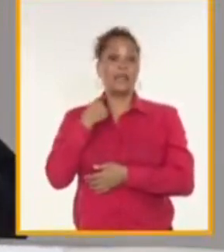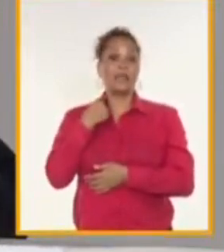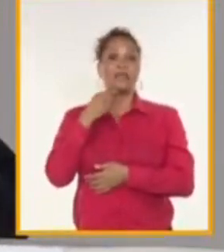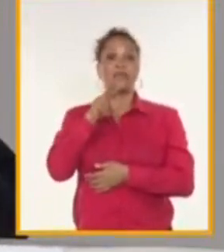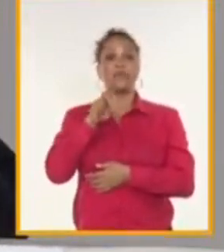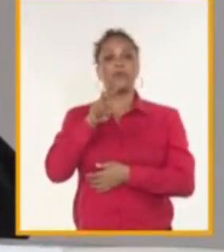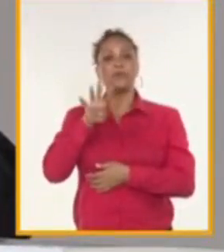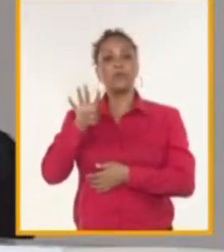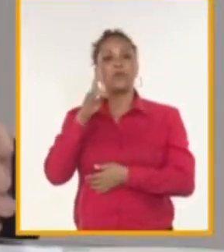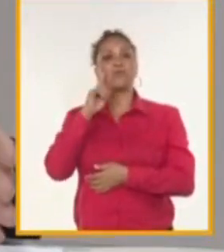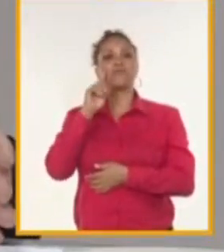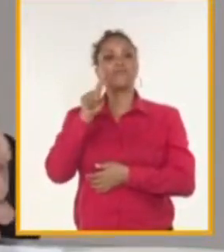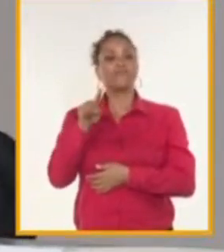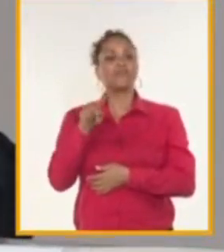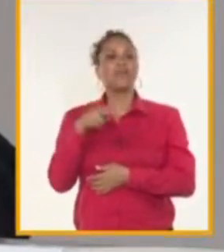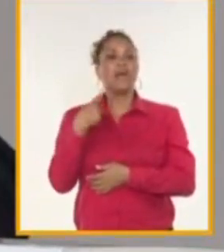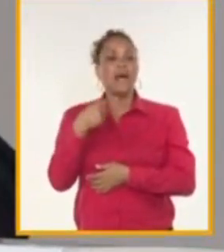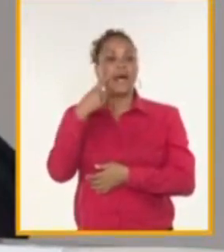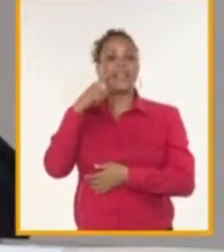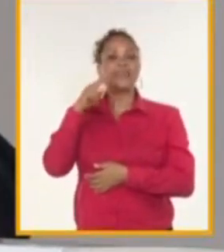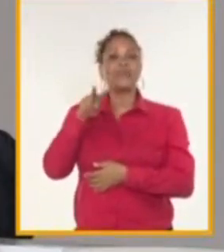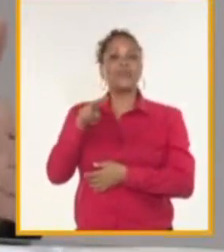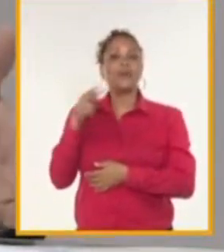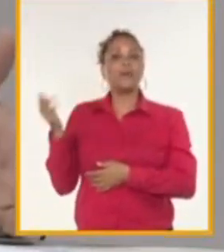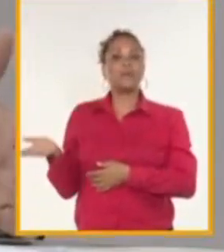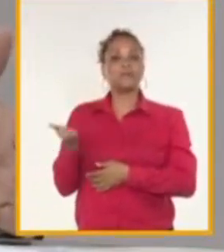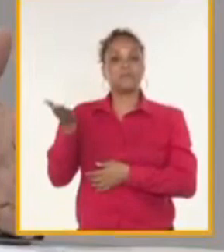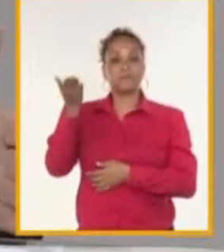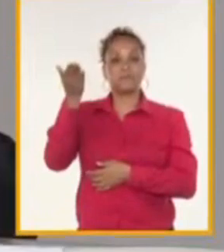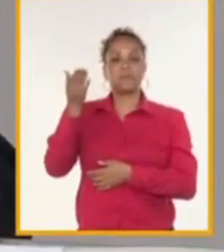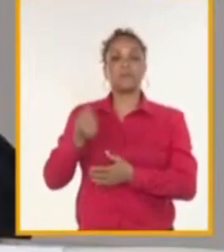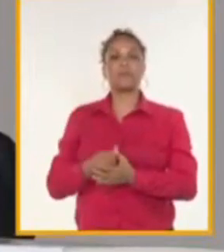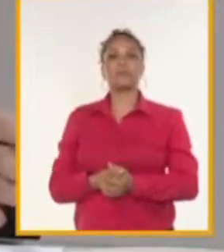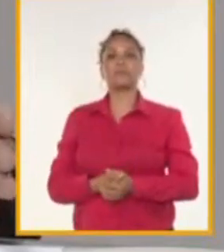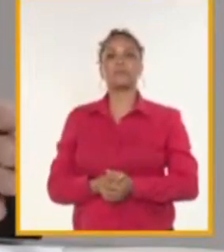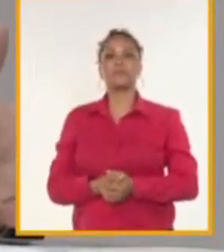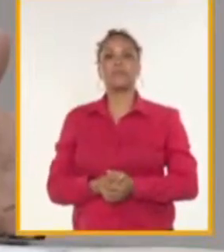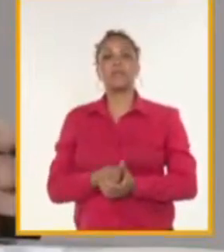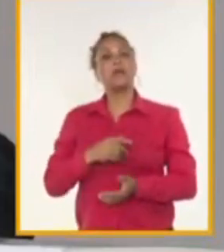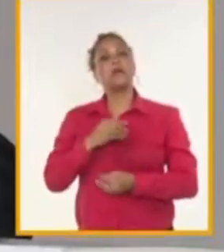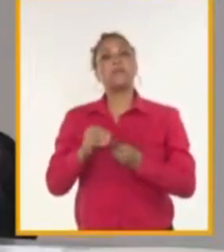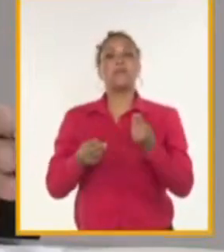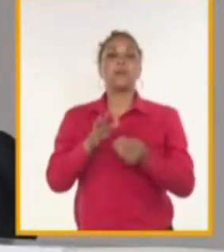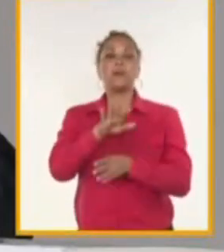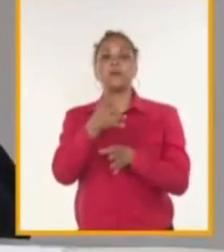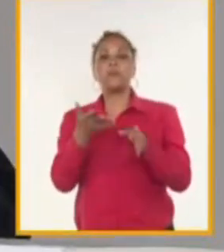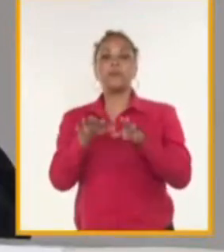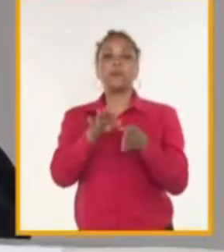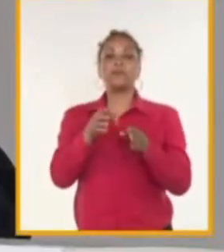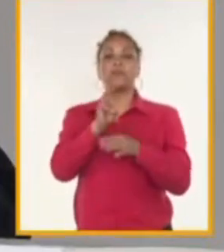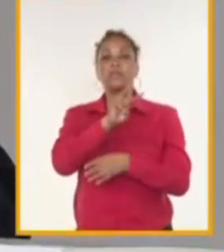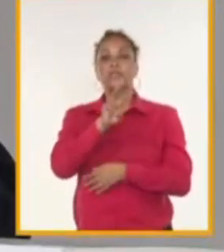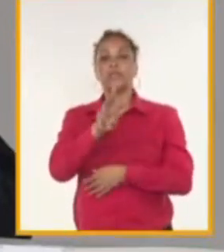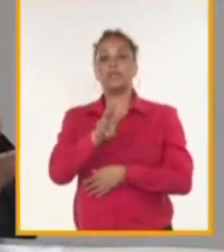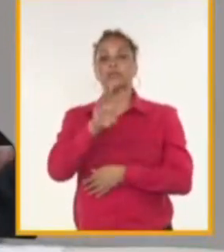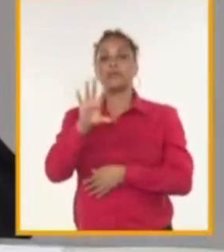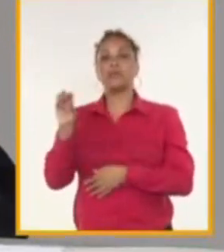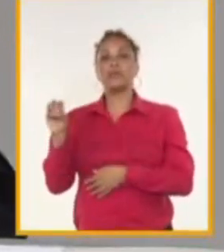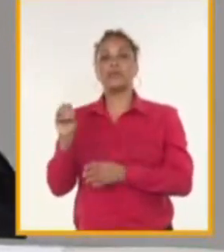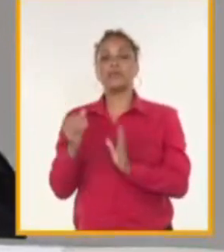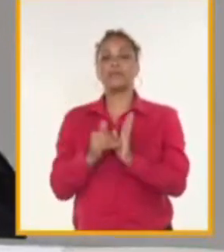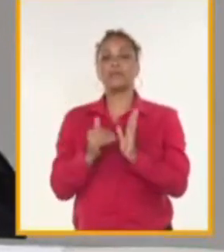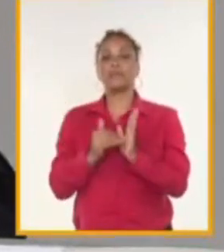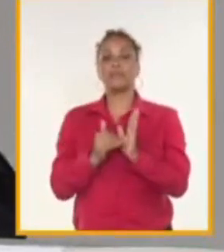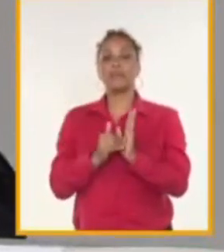un crecimiento y estamos estimando mover aproximadamente unos 350.000 teus,